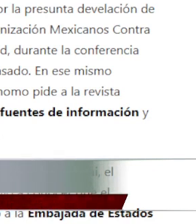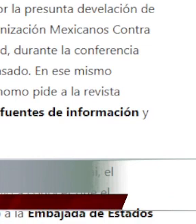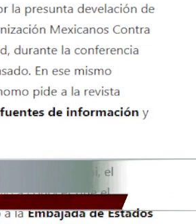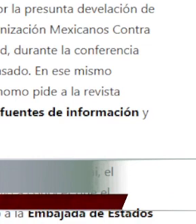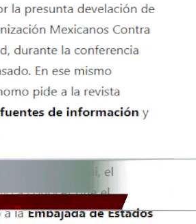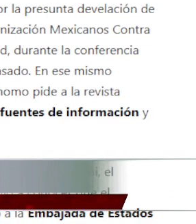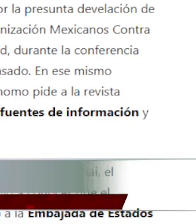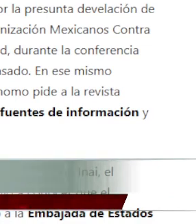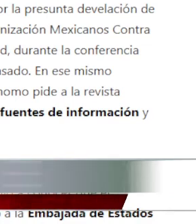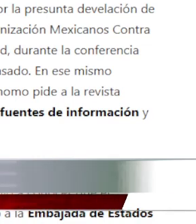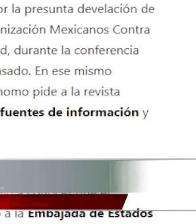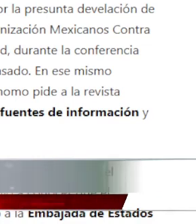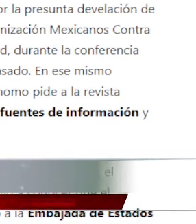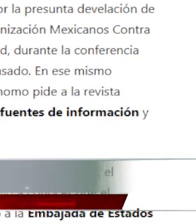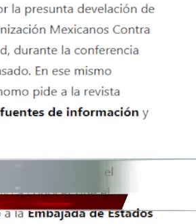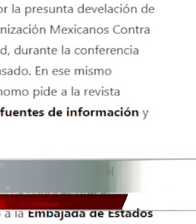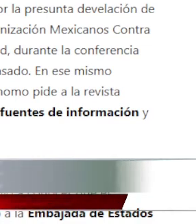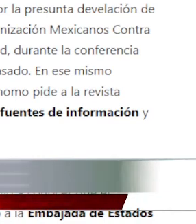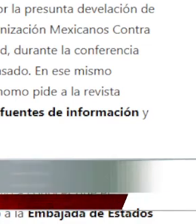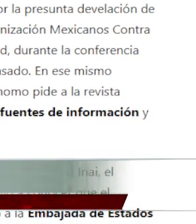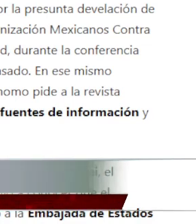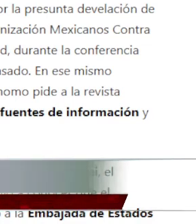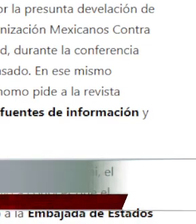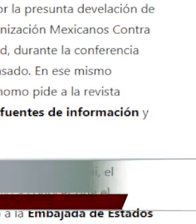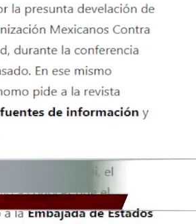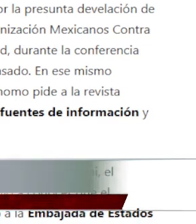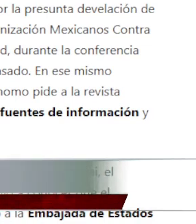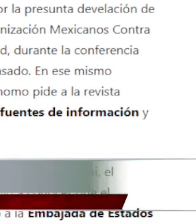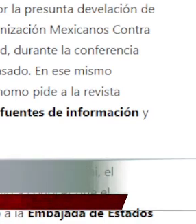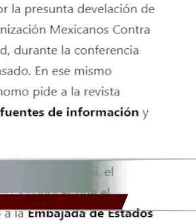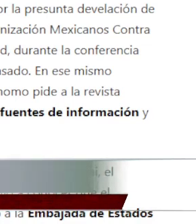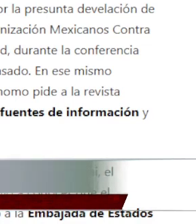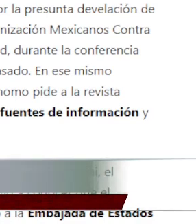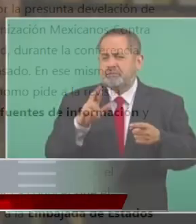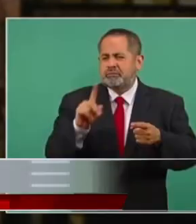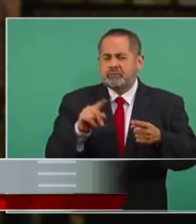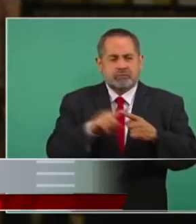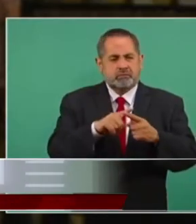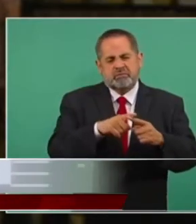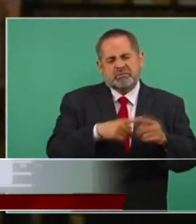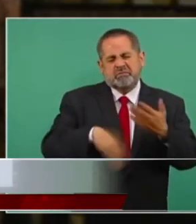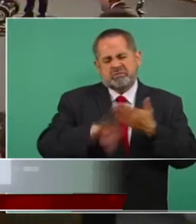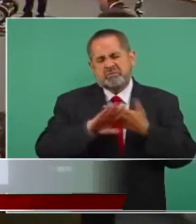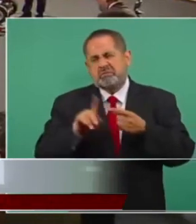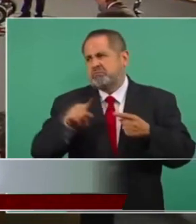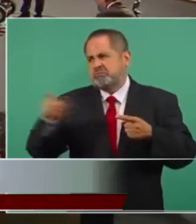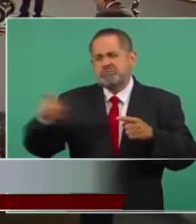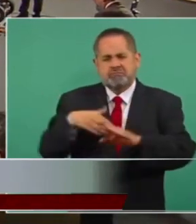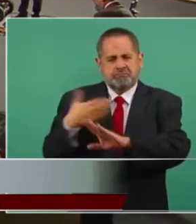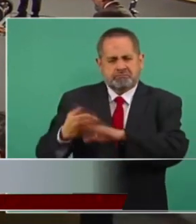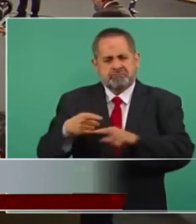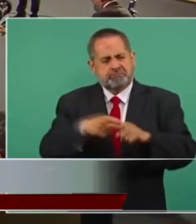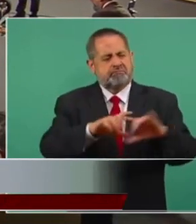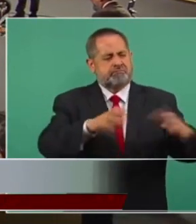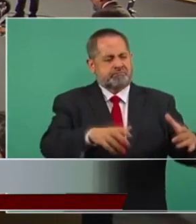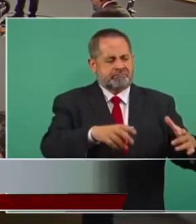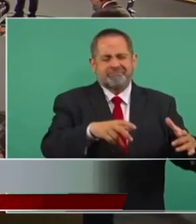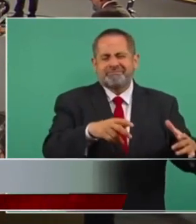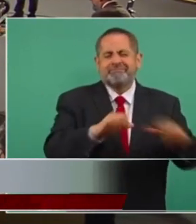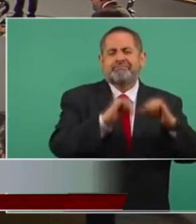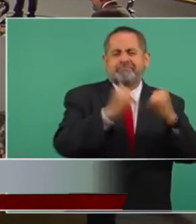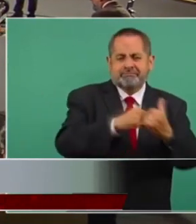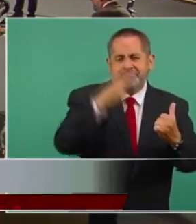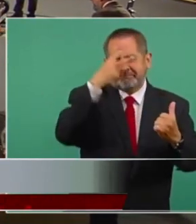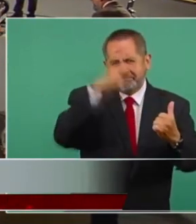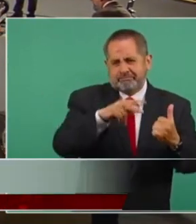de Vapor México pero a ver, esto sí era de preocuparse y bueno, vamos a ver lo que dijo el presidente Andrés Manuel López Obrador